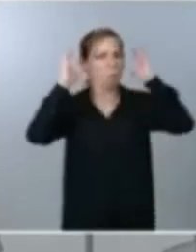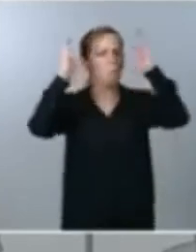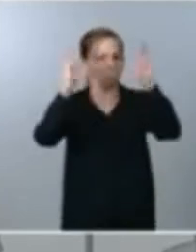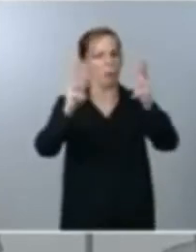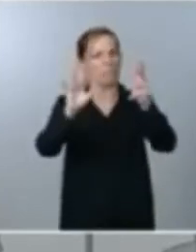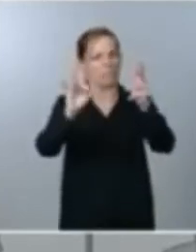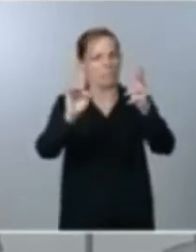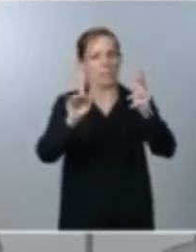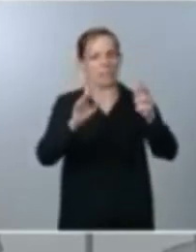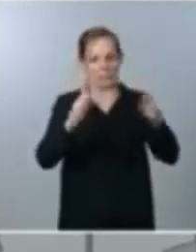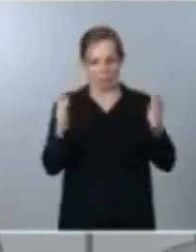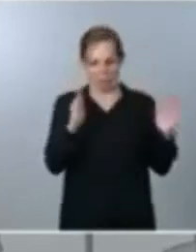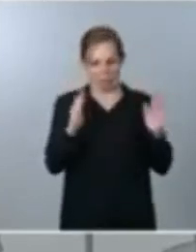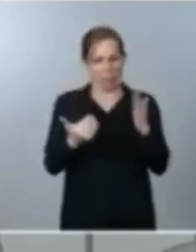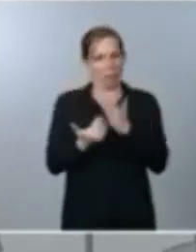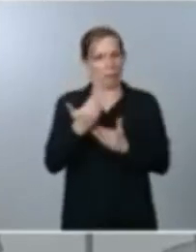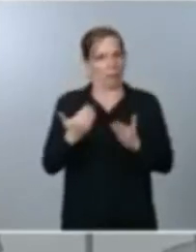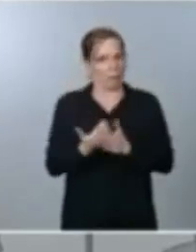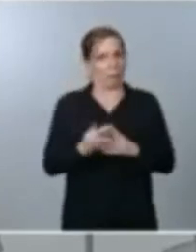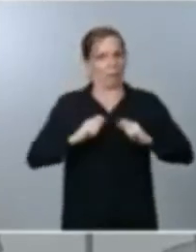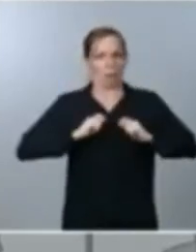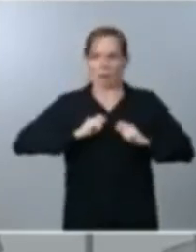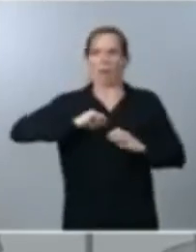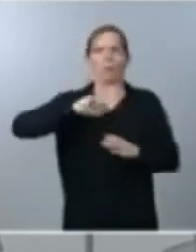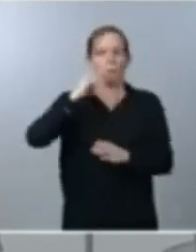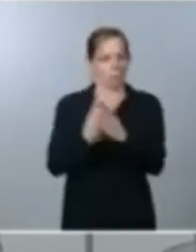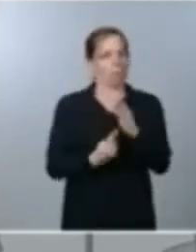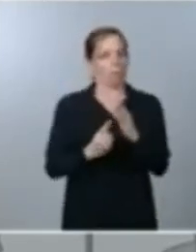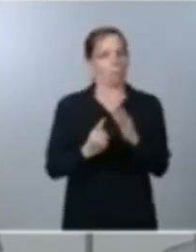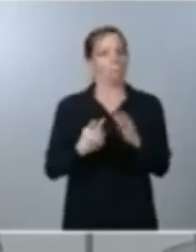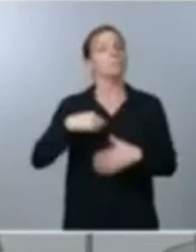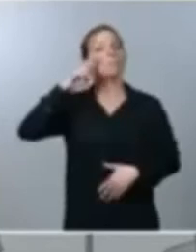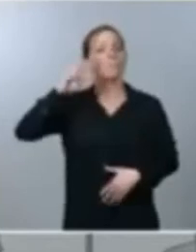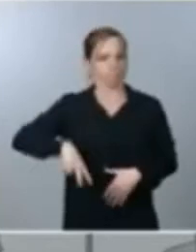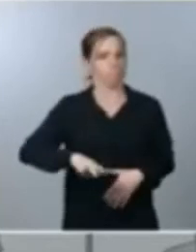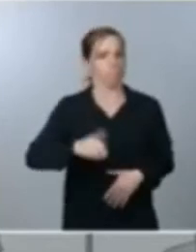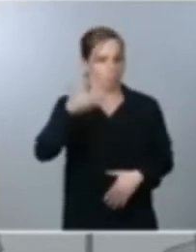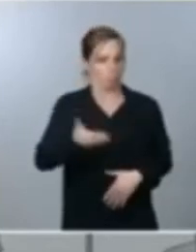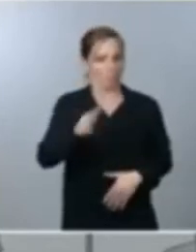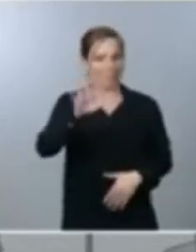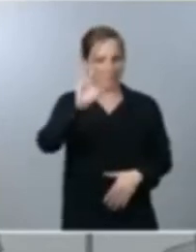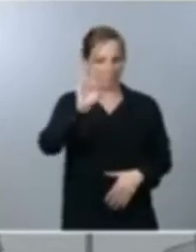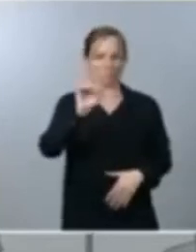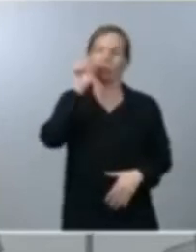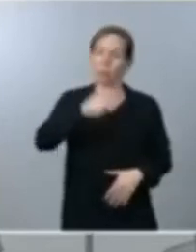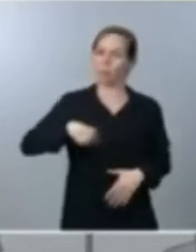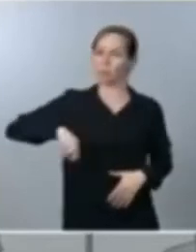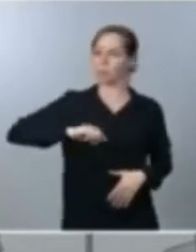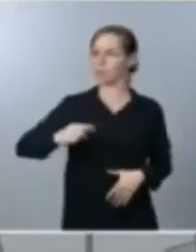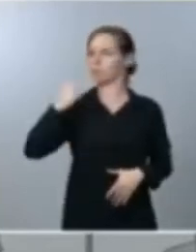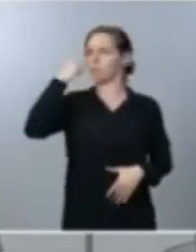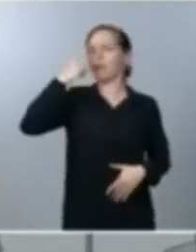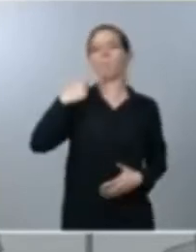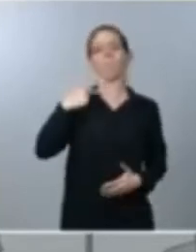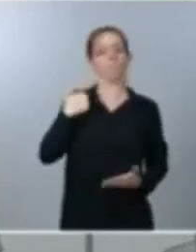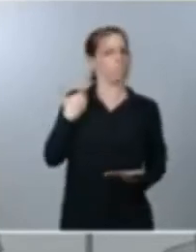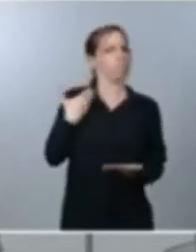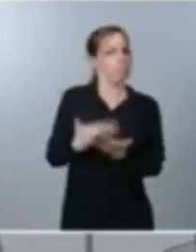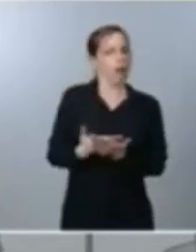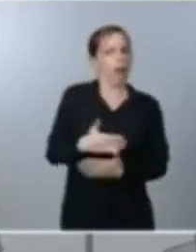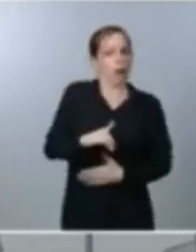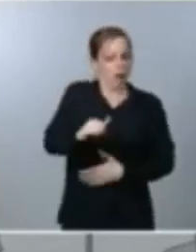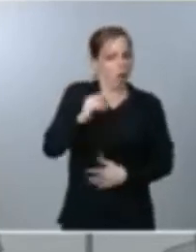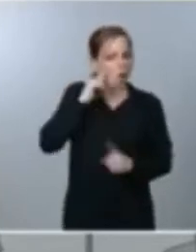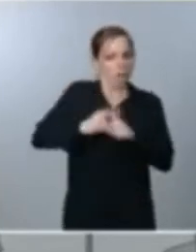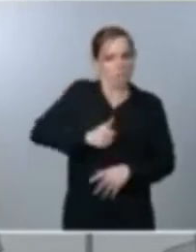y es importante que lo reconozcamos pero tenemos también motivos fundados para poder seguir resistiendo y avanzando desde